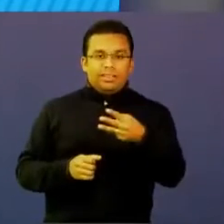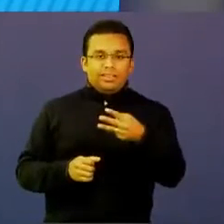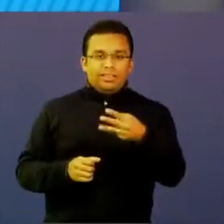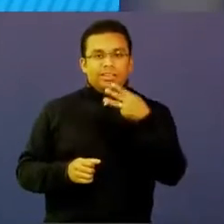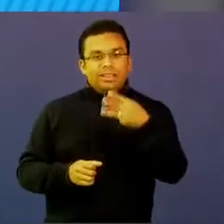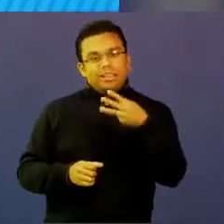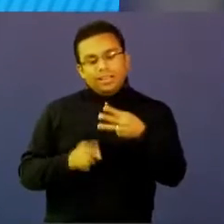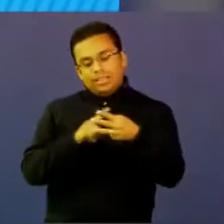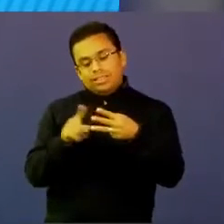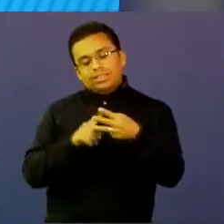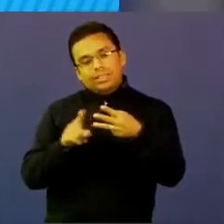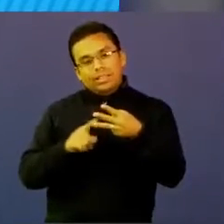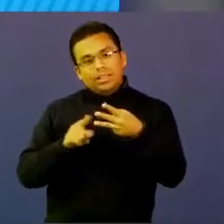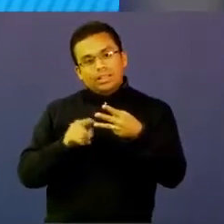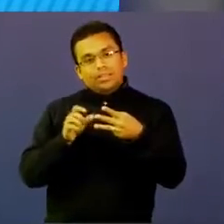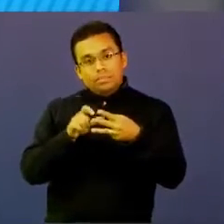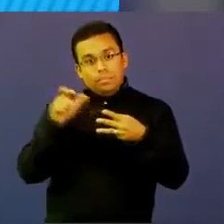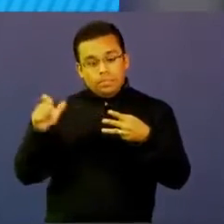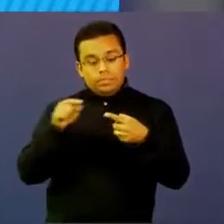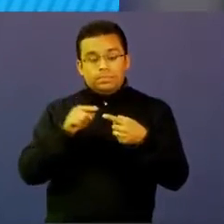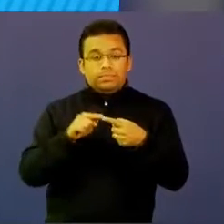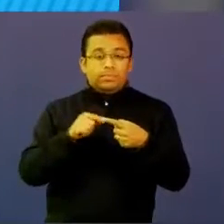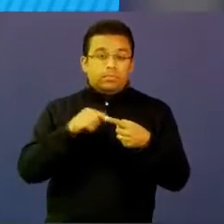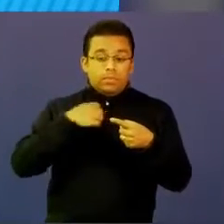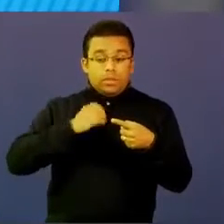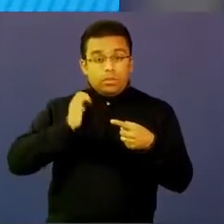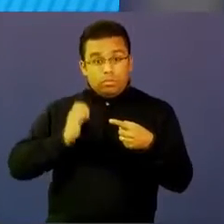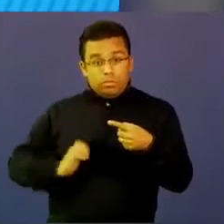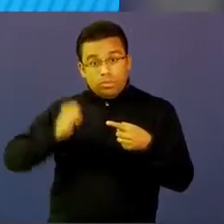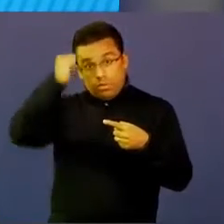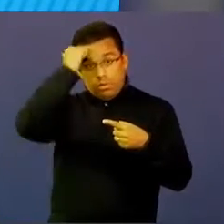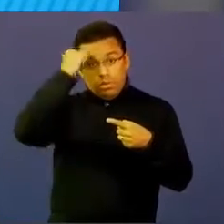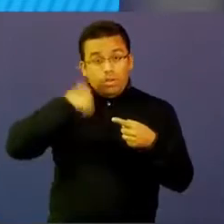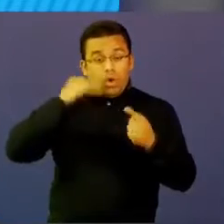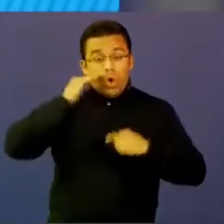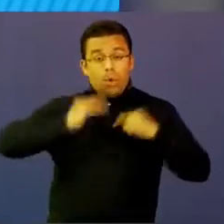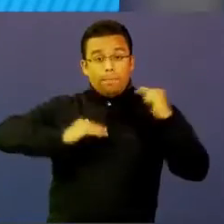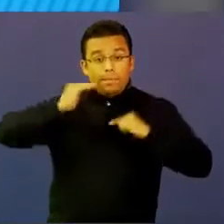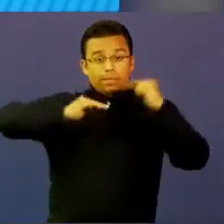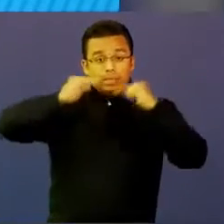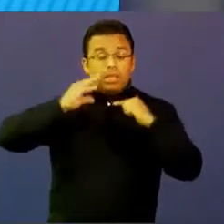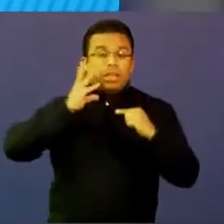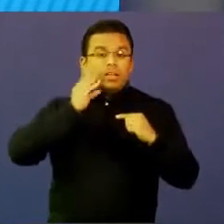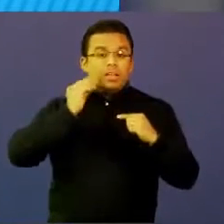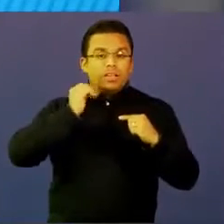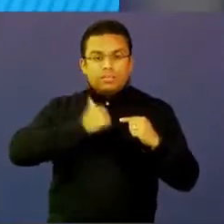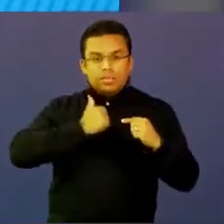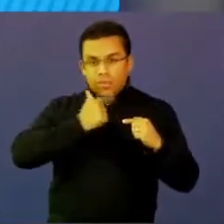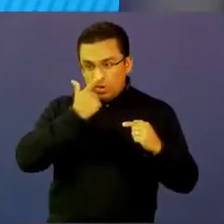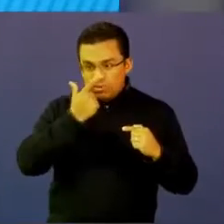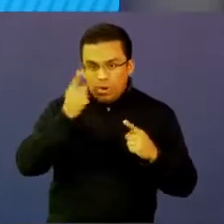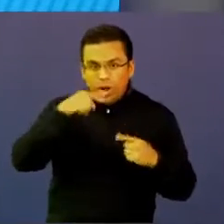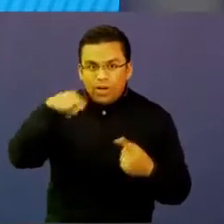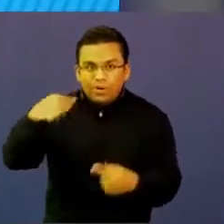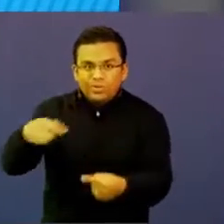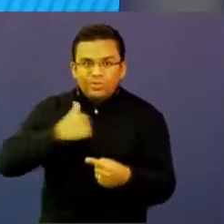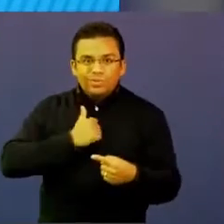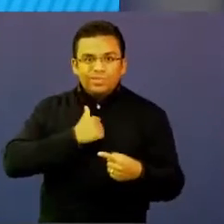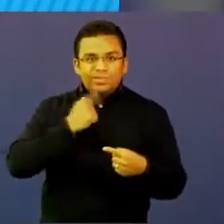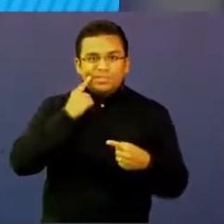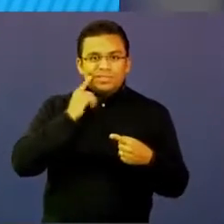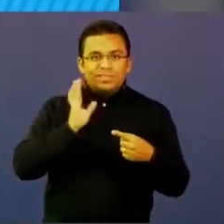sobre los cuales están trabajando. Un docente que tiene unas competencias al que llaman explorador, en el cual estaríamos un